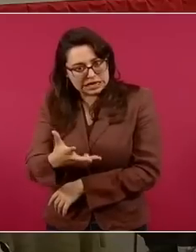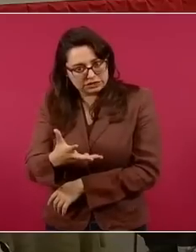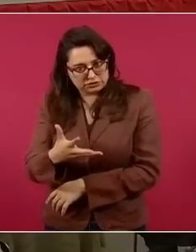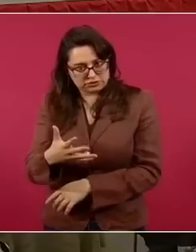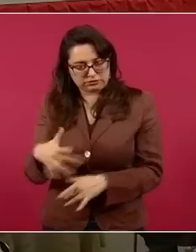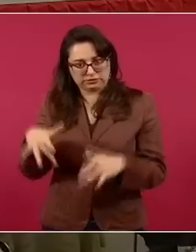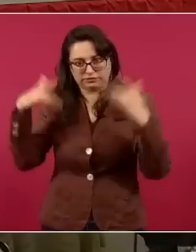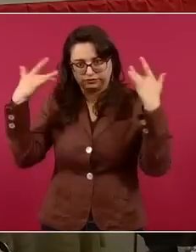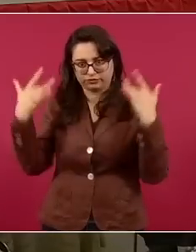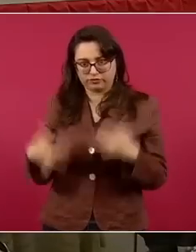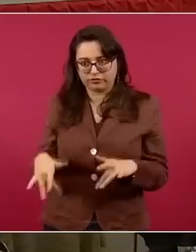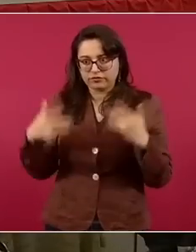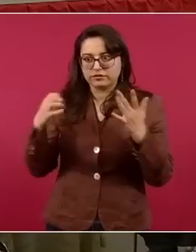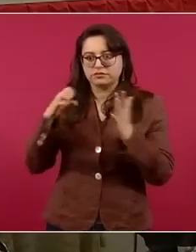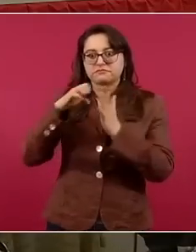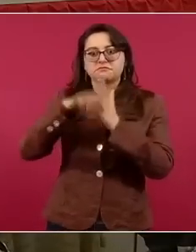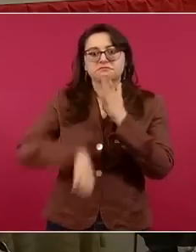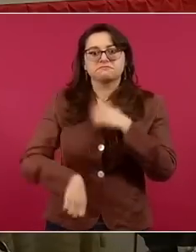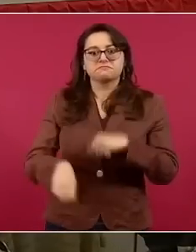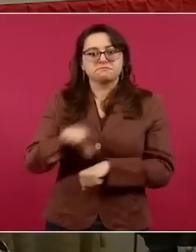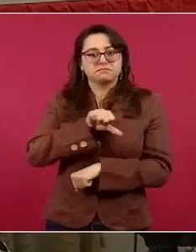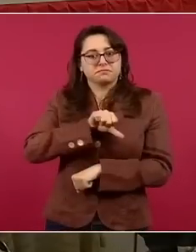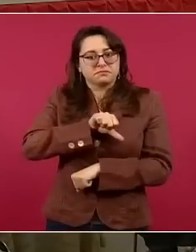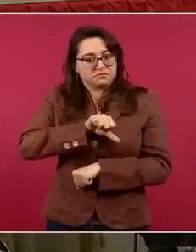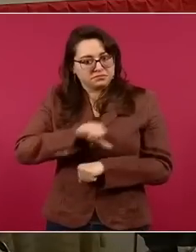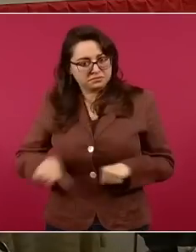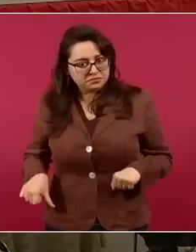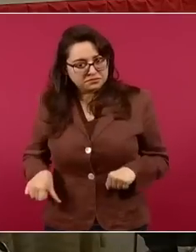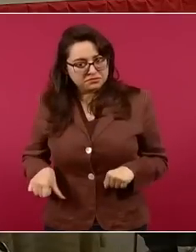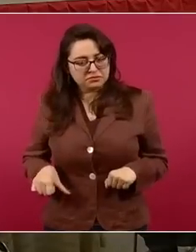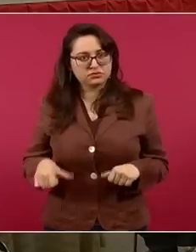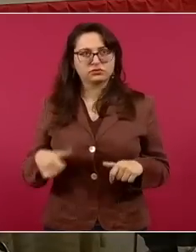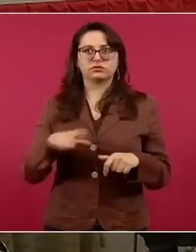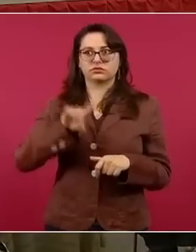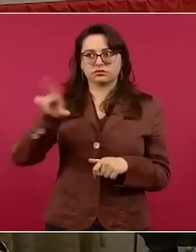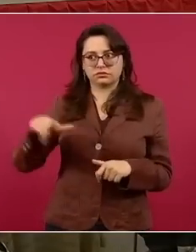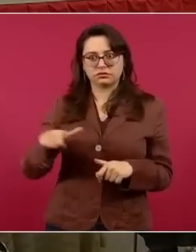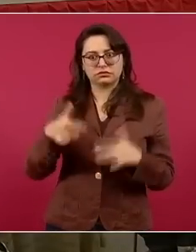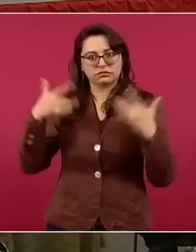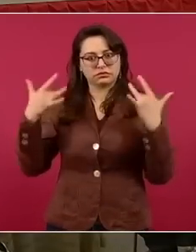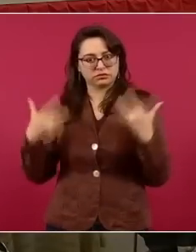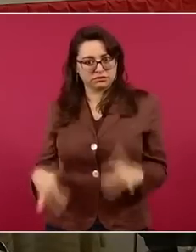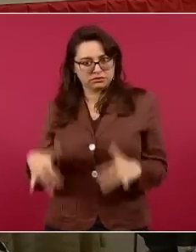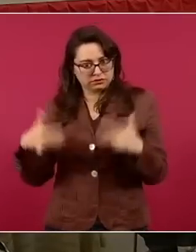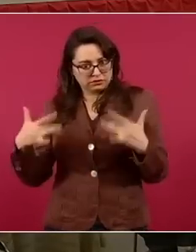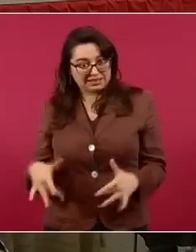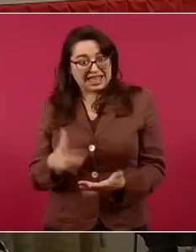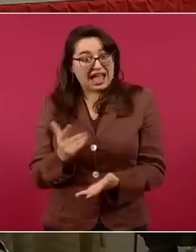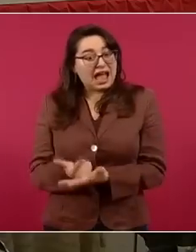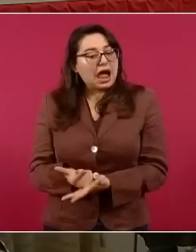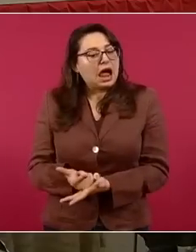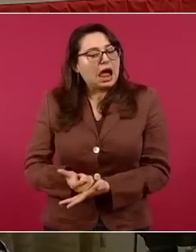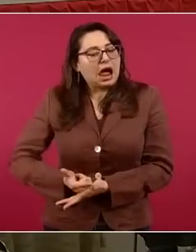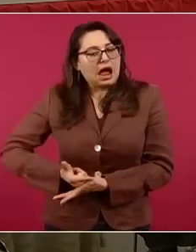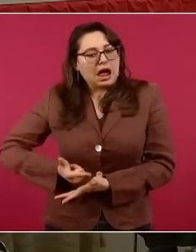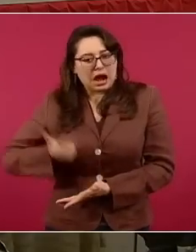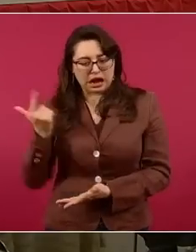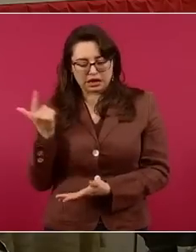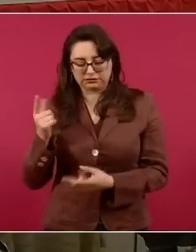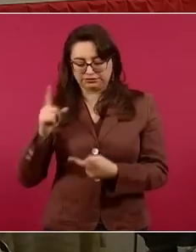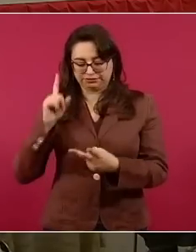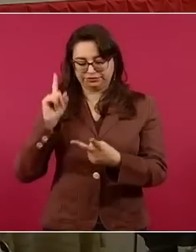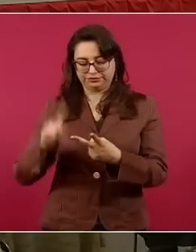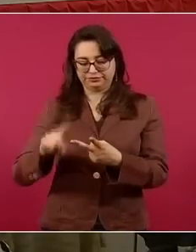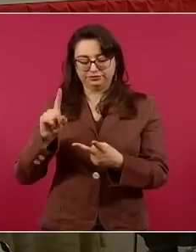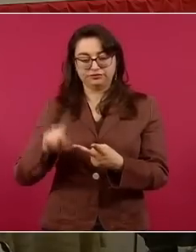operación, una cirugía o el dolor intenso que puede ocurrir cuando existe una enfermedad avanzada como